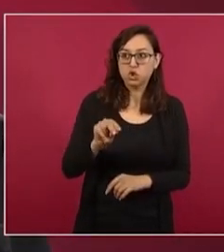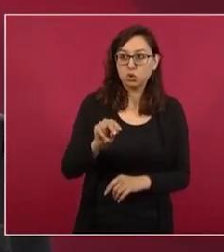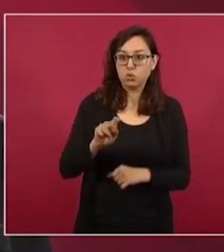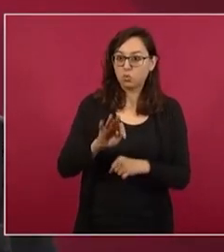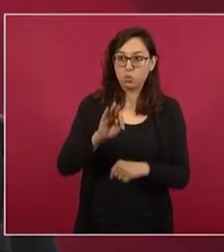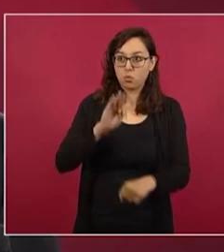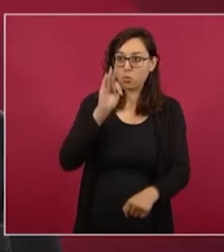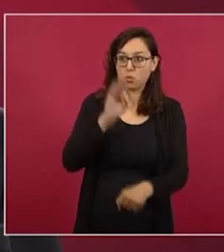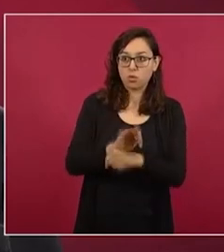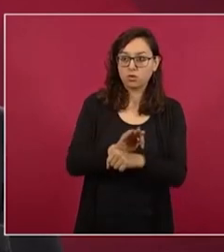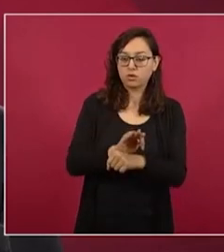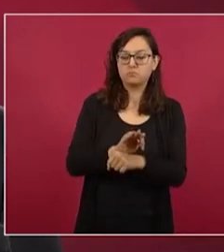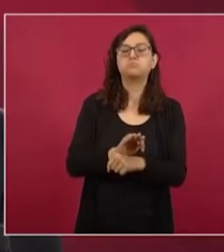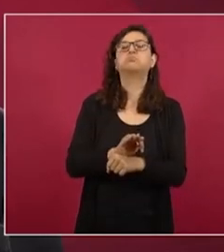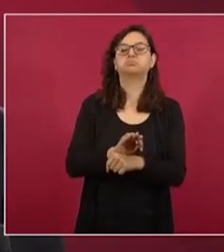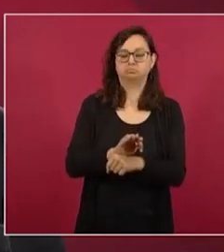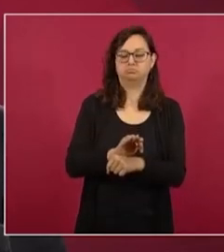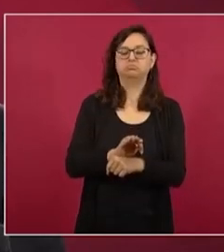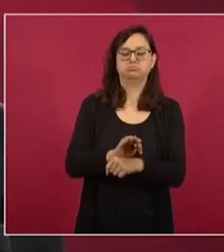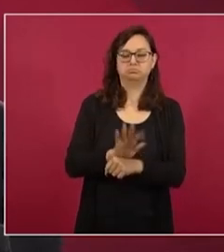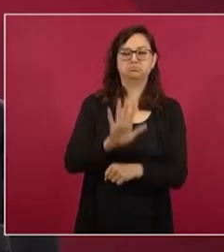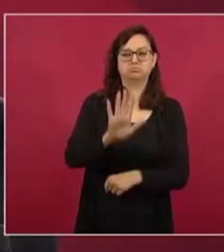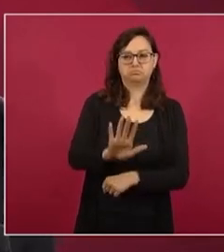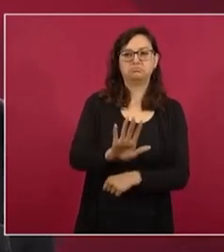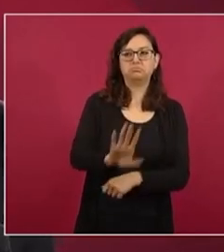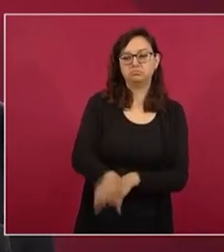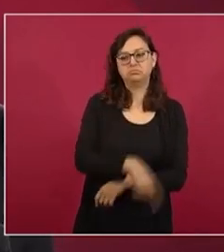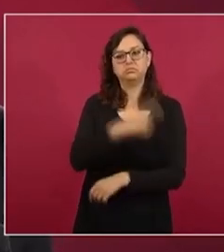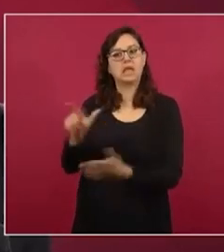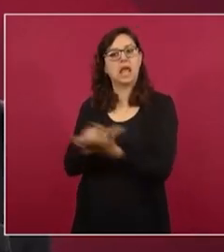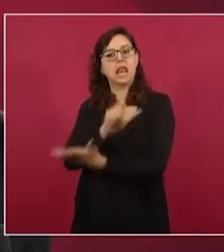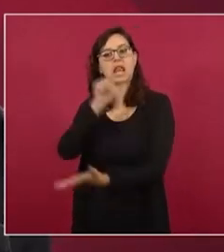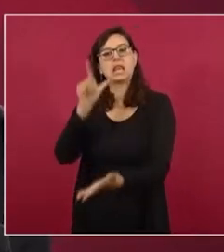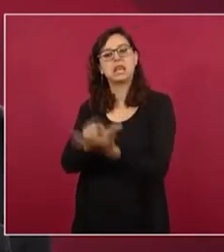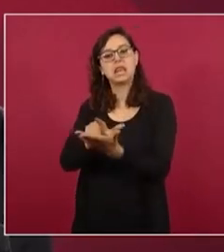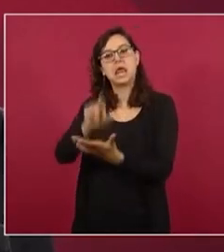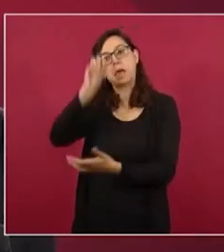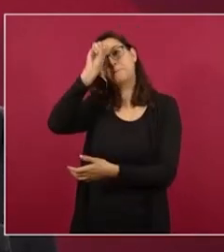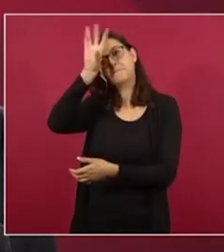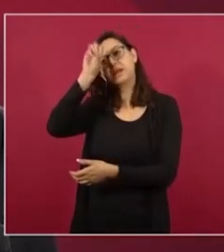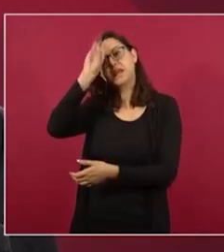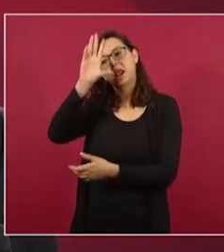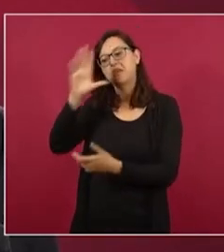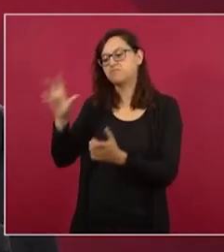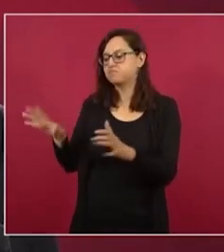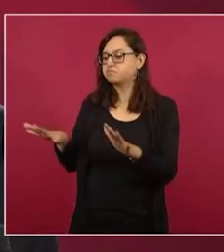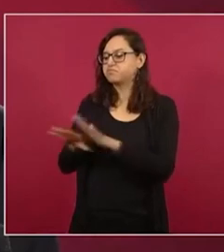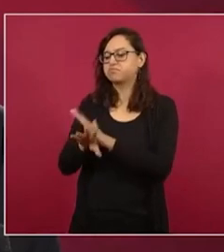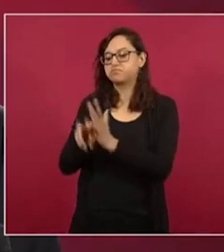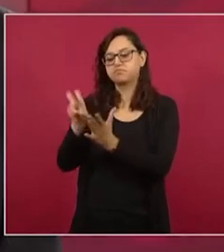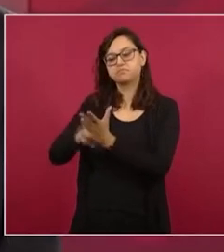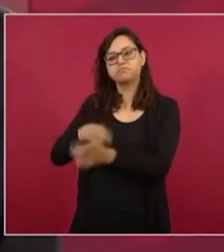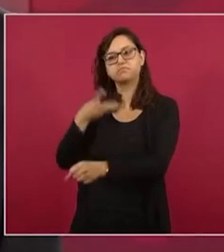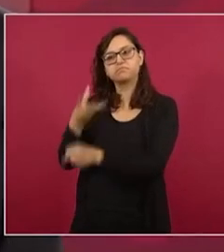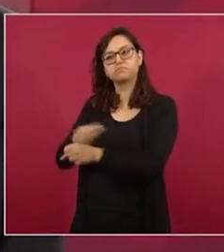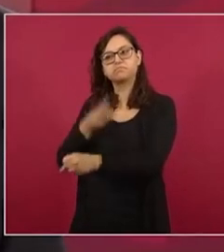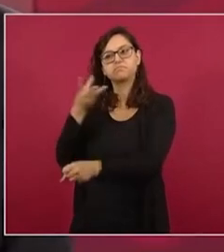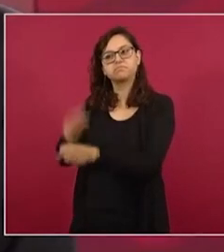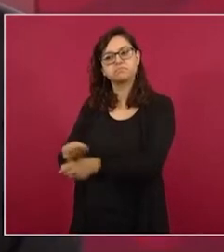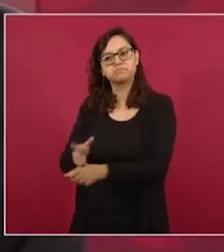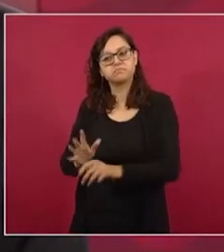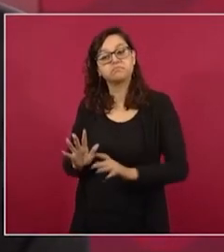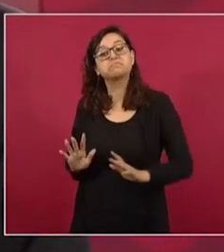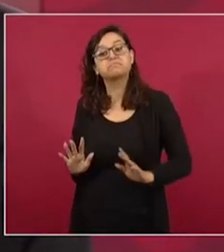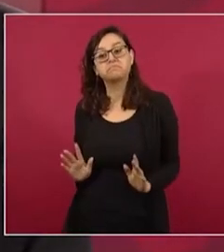nueva iniciativa de reforma a la ley minera o no dependiendo solo